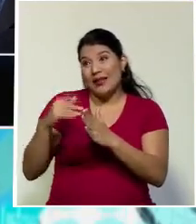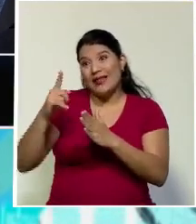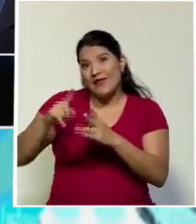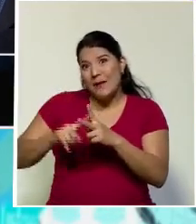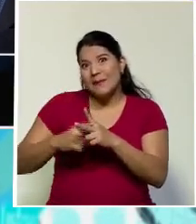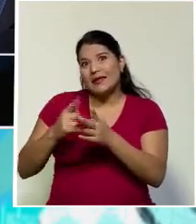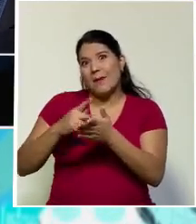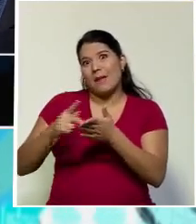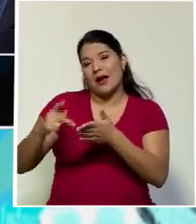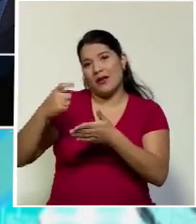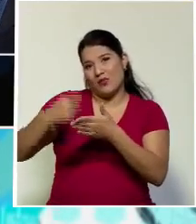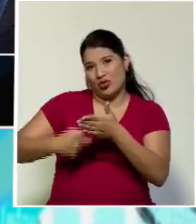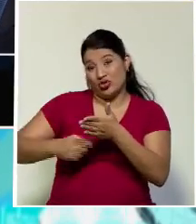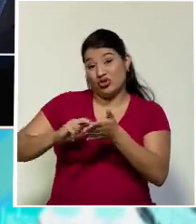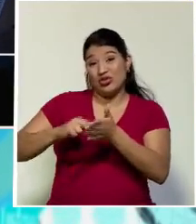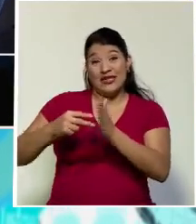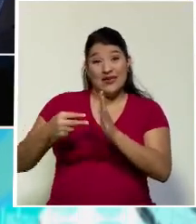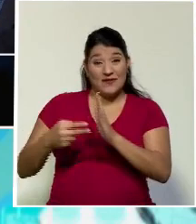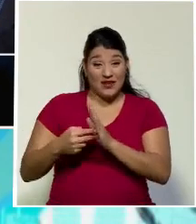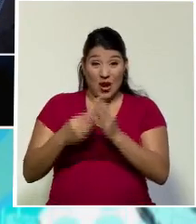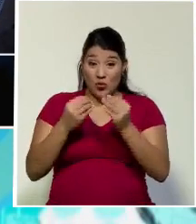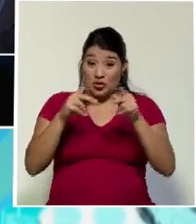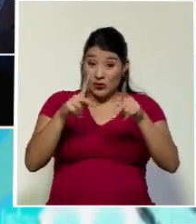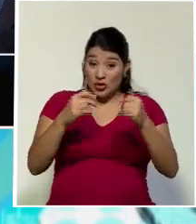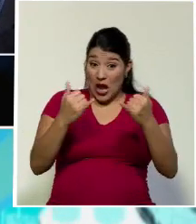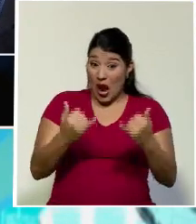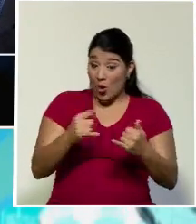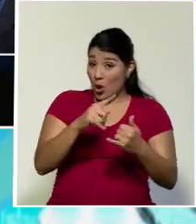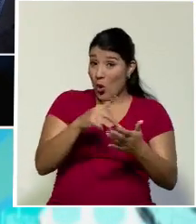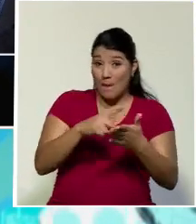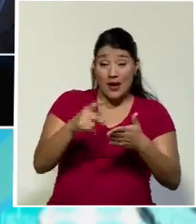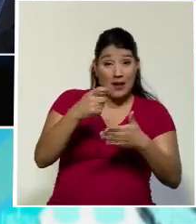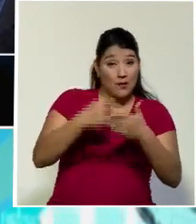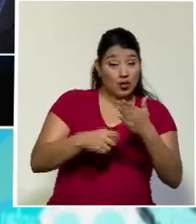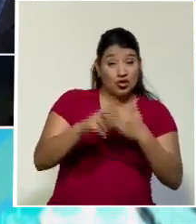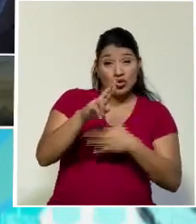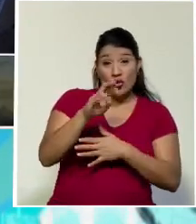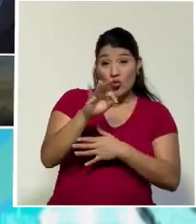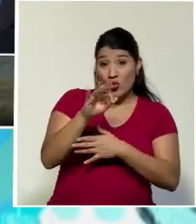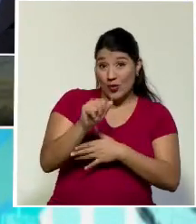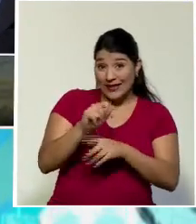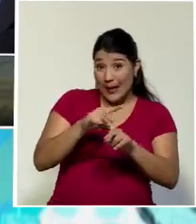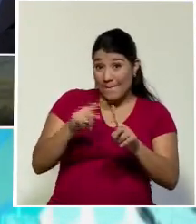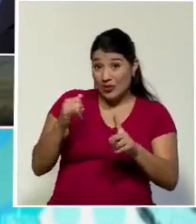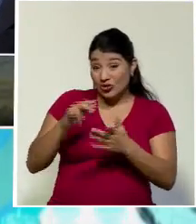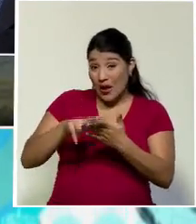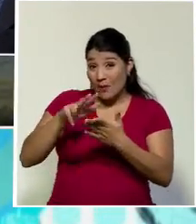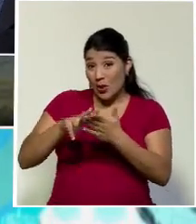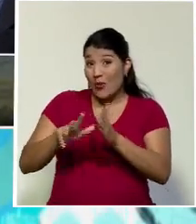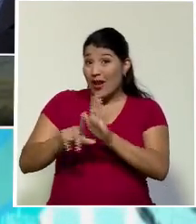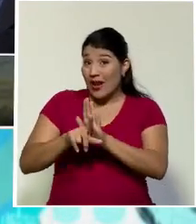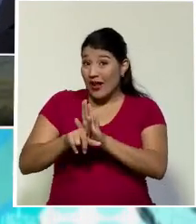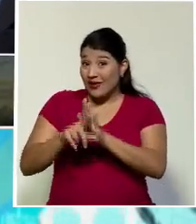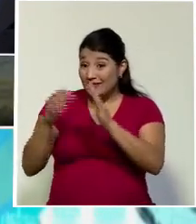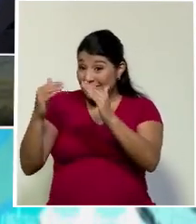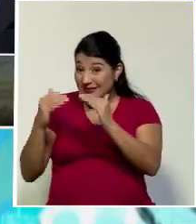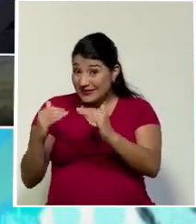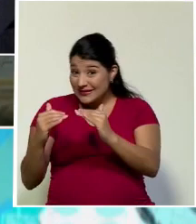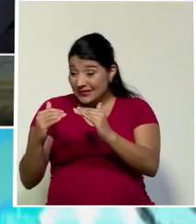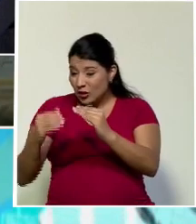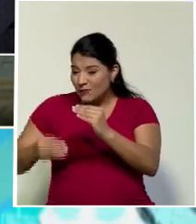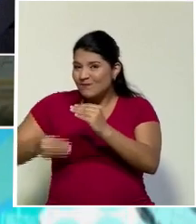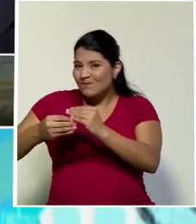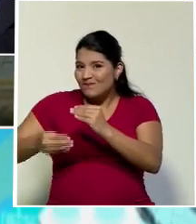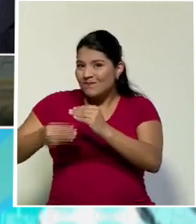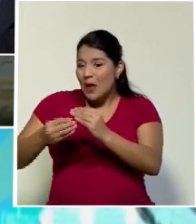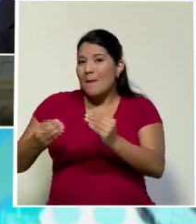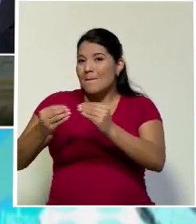decir, que hay un grupo de personas que hoy no paga impuestos sobre la renta, al salario, que va a tener que pagarlo. Pero a quien paga en